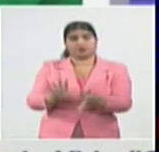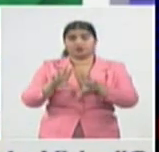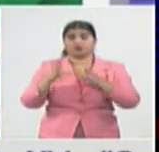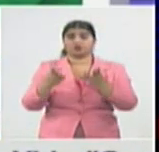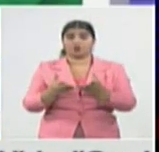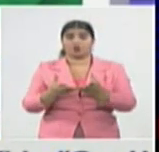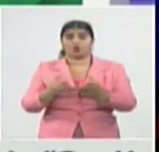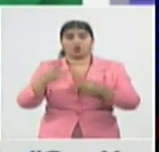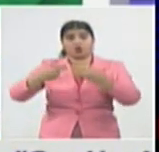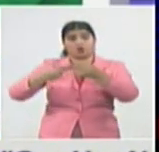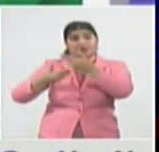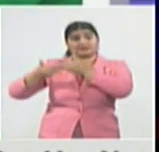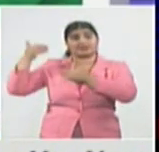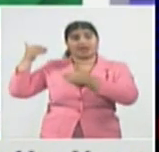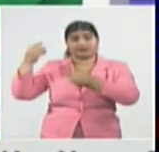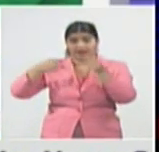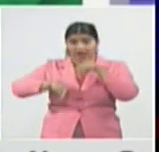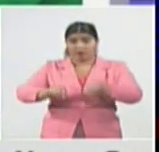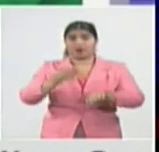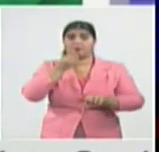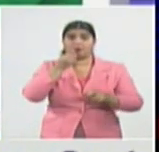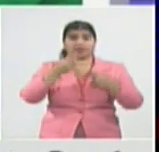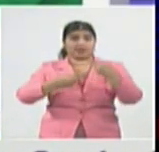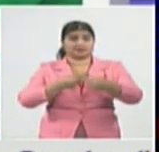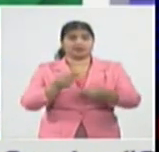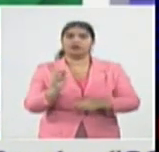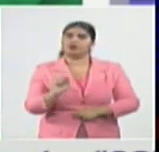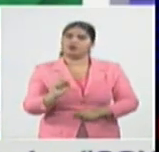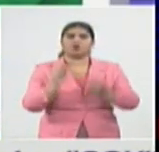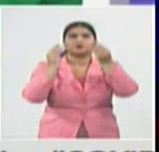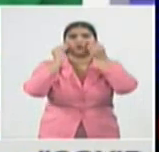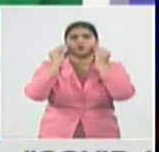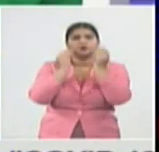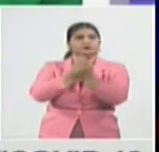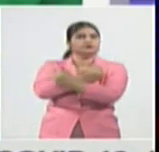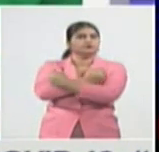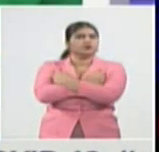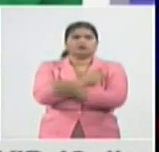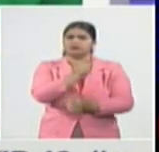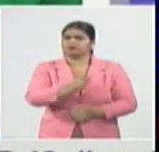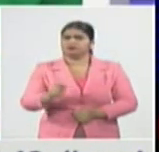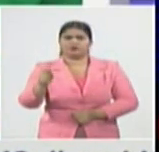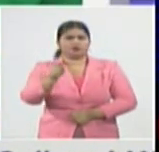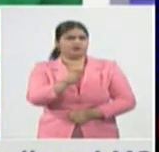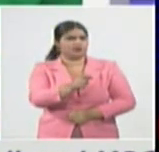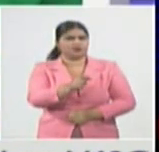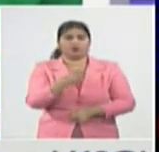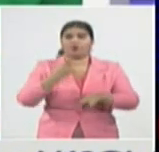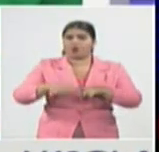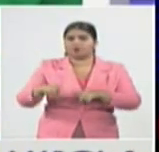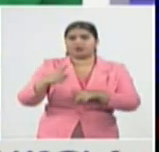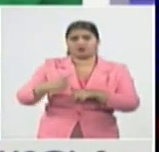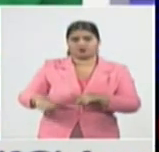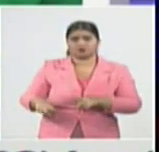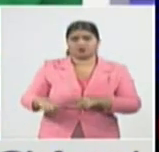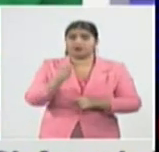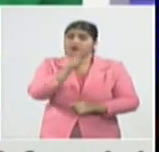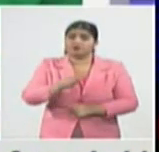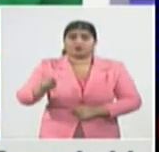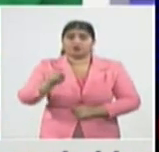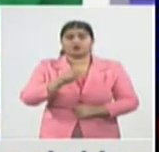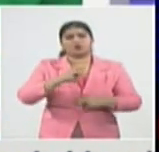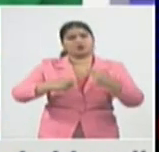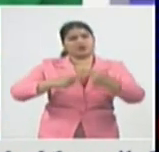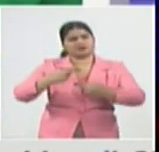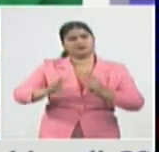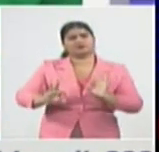generado en la población malestar incertidumbre temores e inseguridades y es por eso que se hace necesario un apoyo social en estos